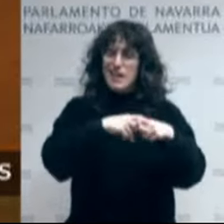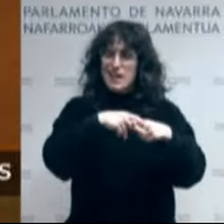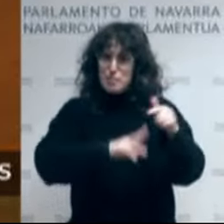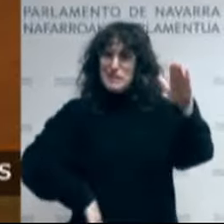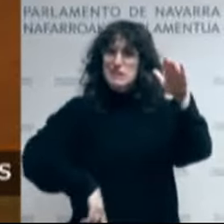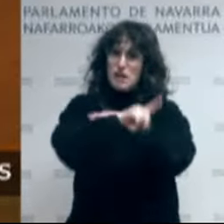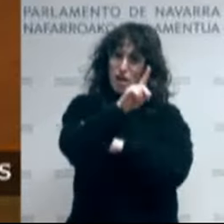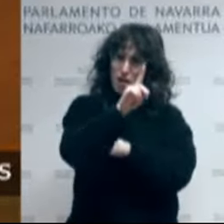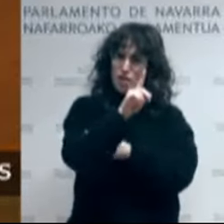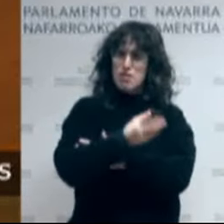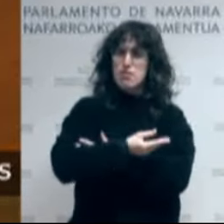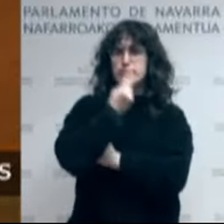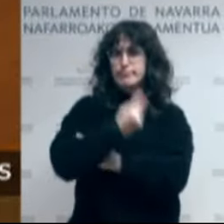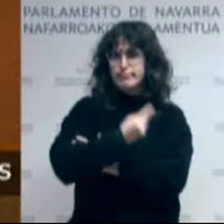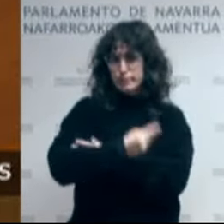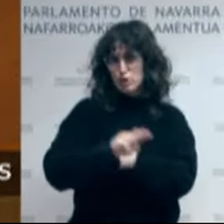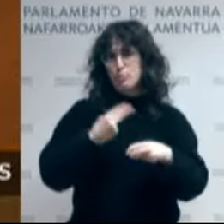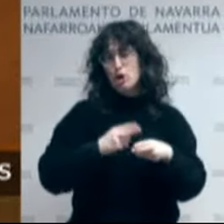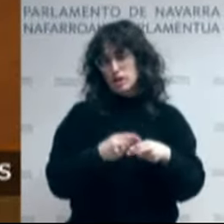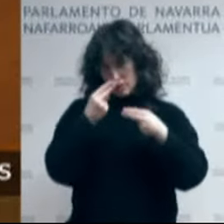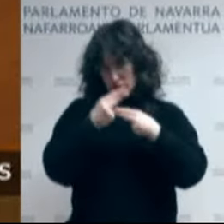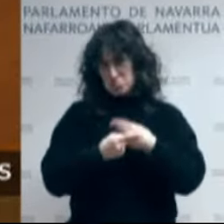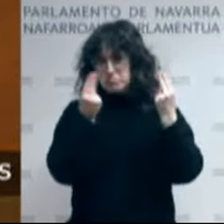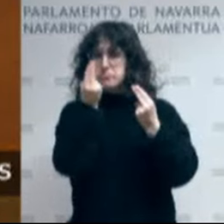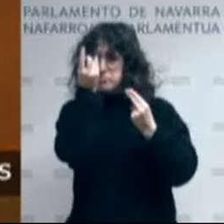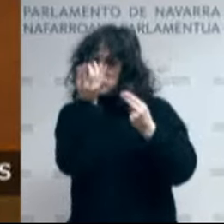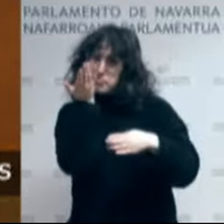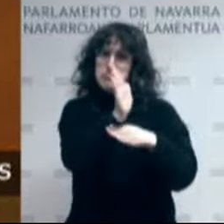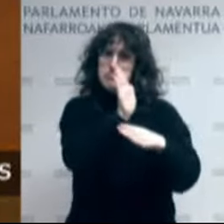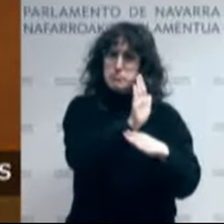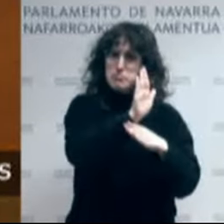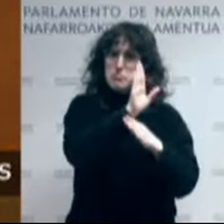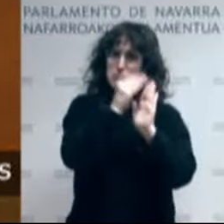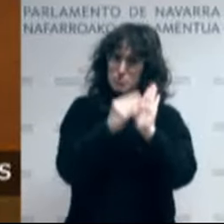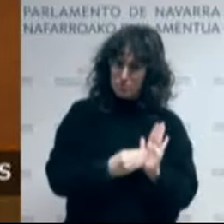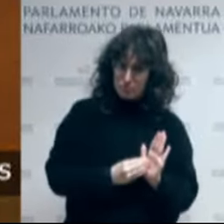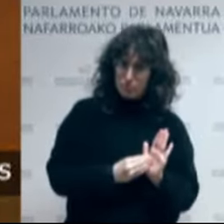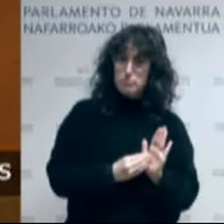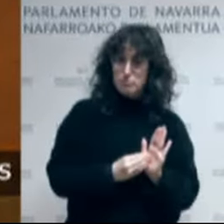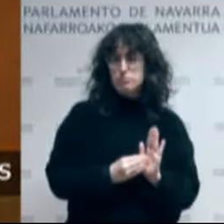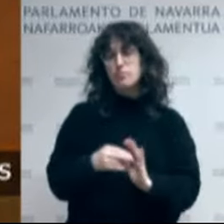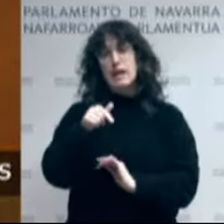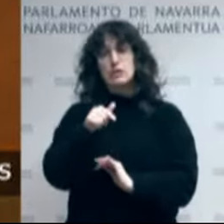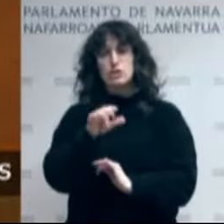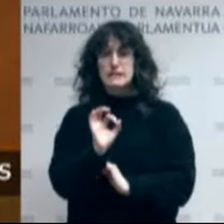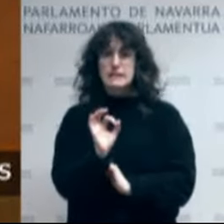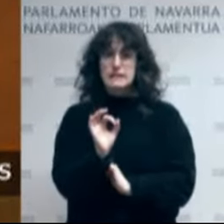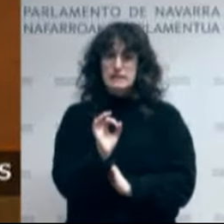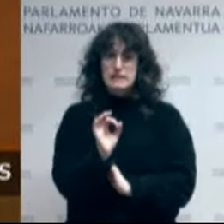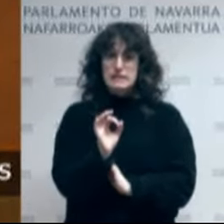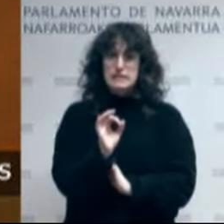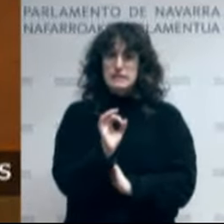haundiarekin garatzeko. Hau, legegin zaildi honetako lehen akordio